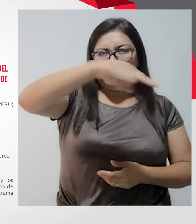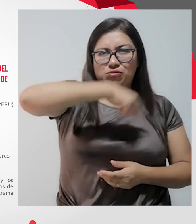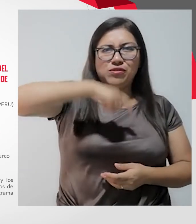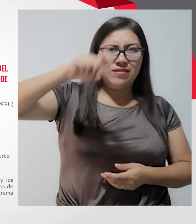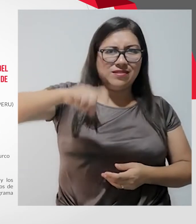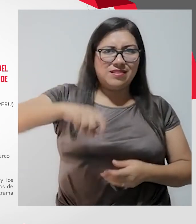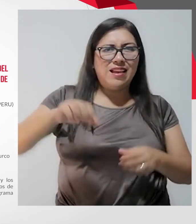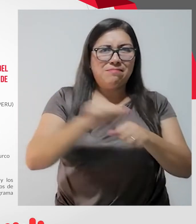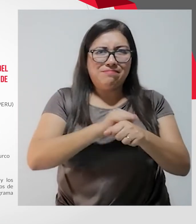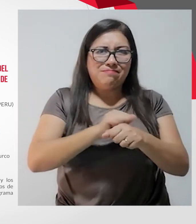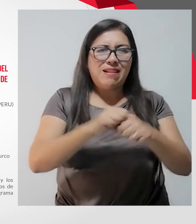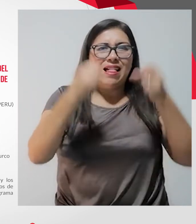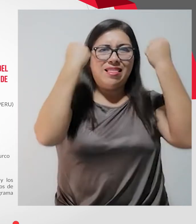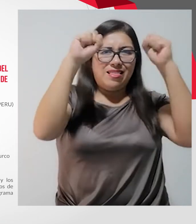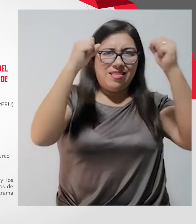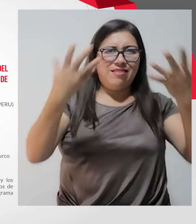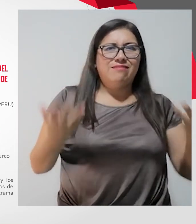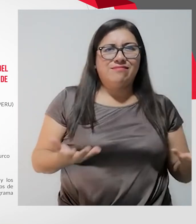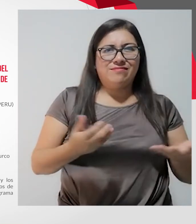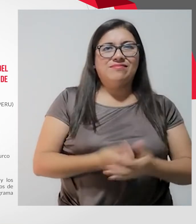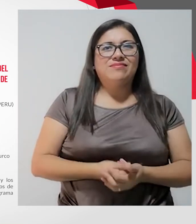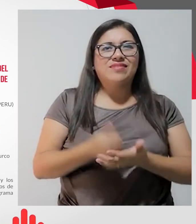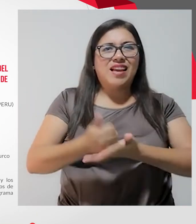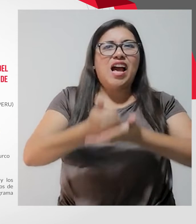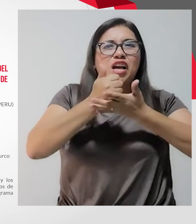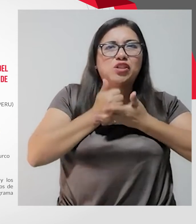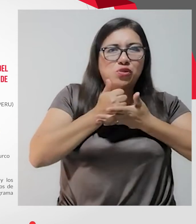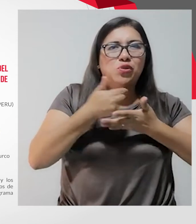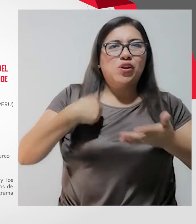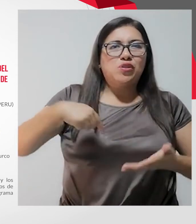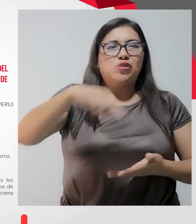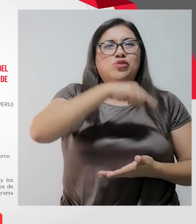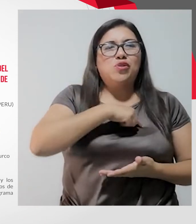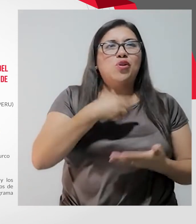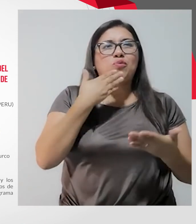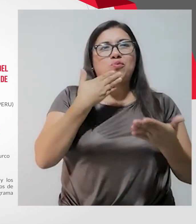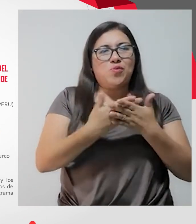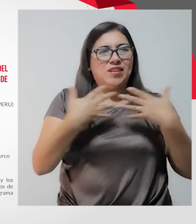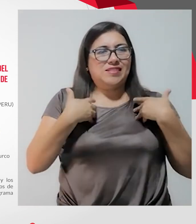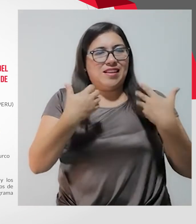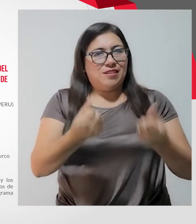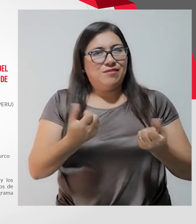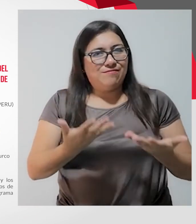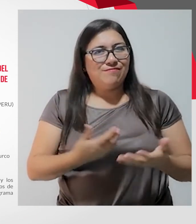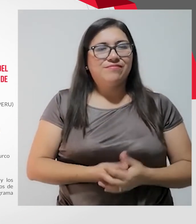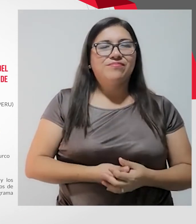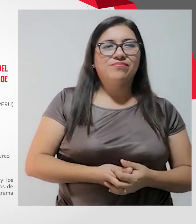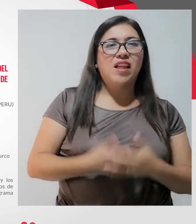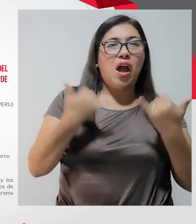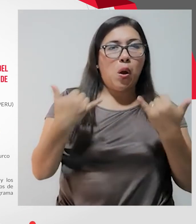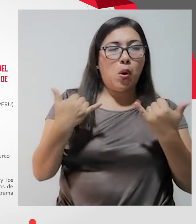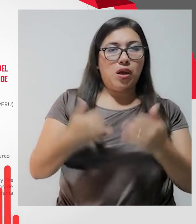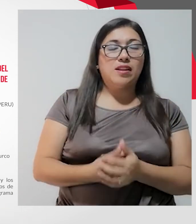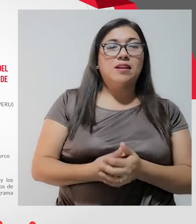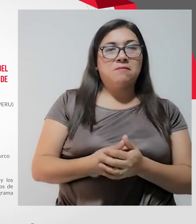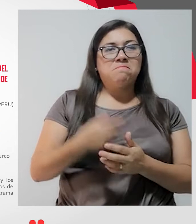deporte, ¿no?, de acuerdo a nuestra condición física porque eso nos va a mantener también con muy buena salud. Y ahora nos vamos a ir